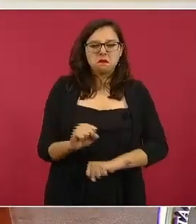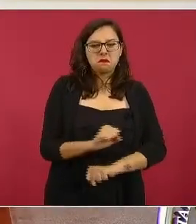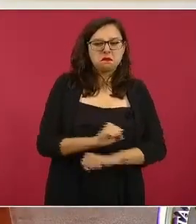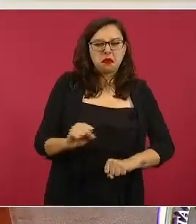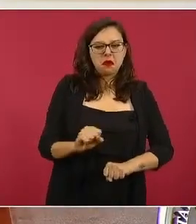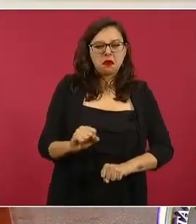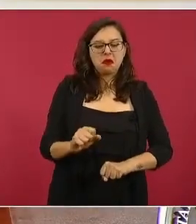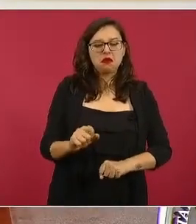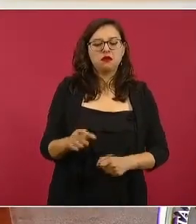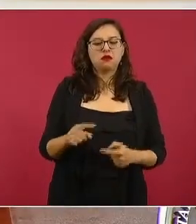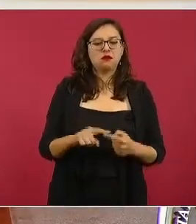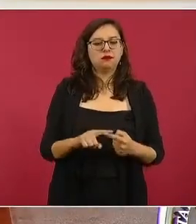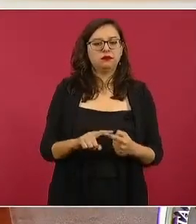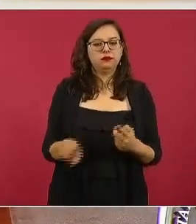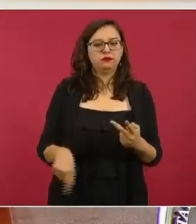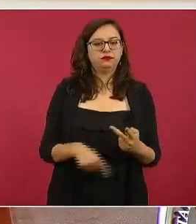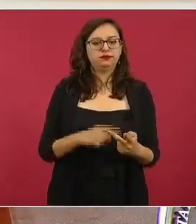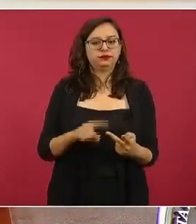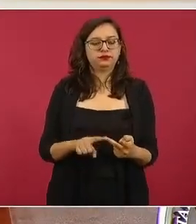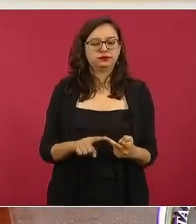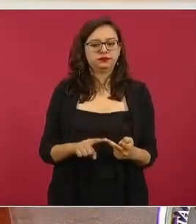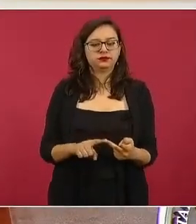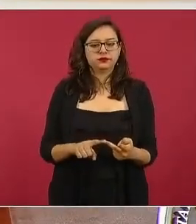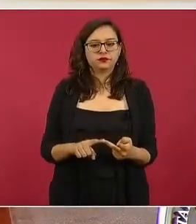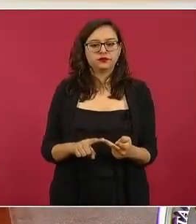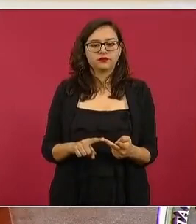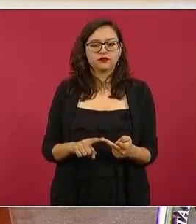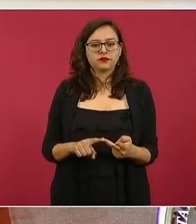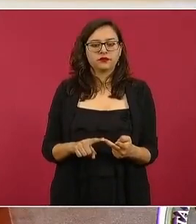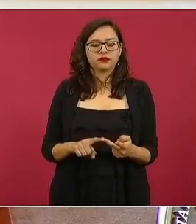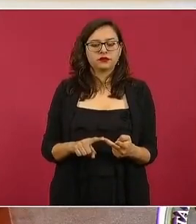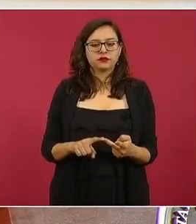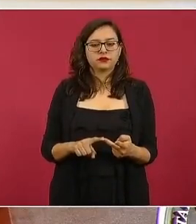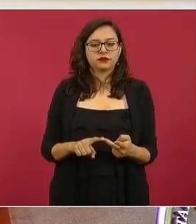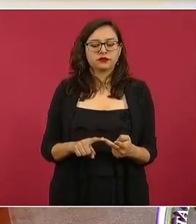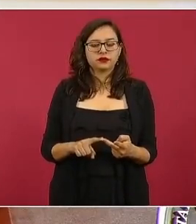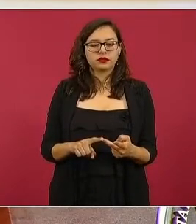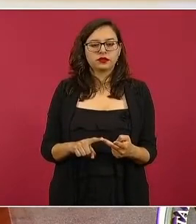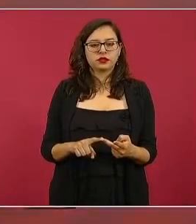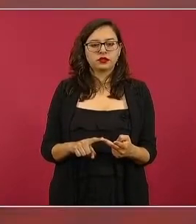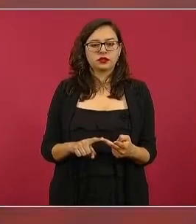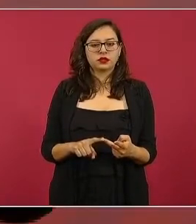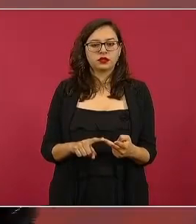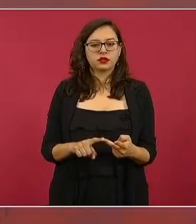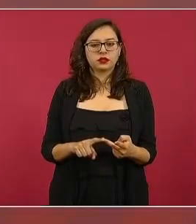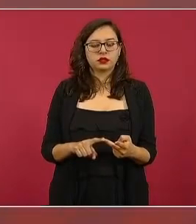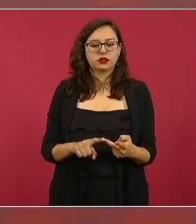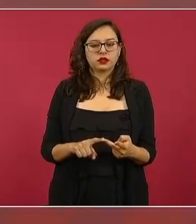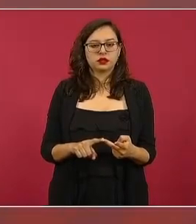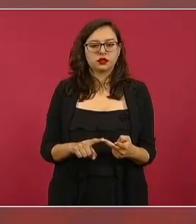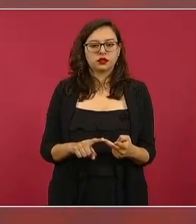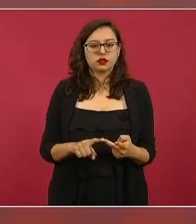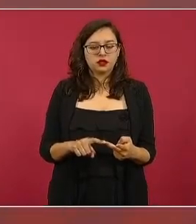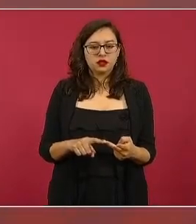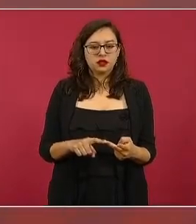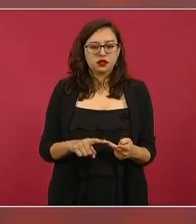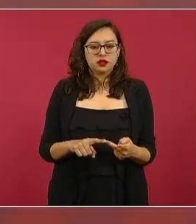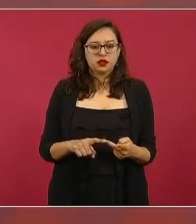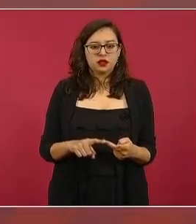o este golpear a mujeres